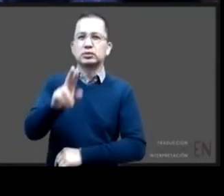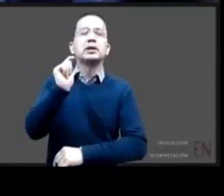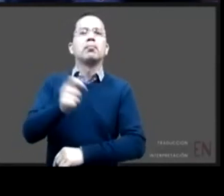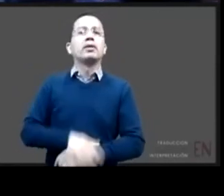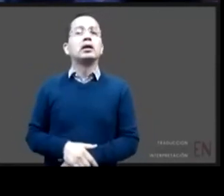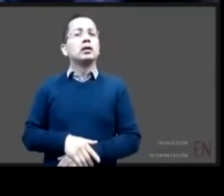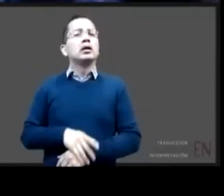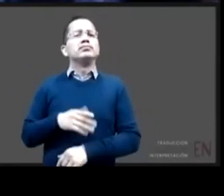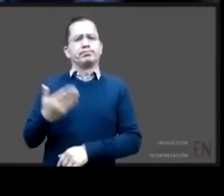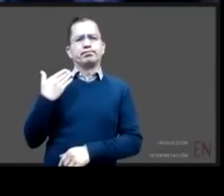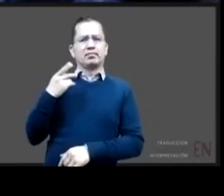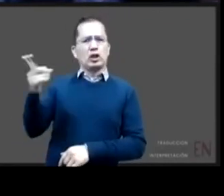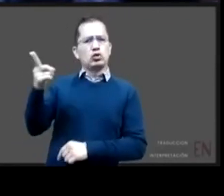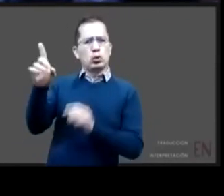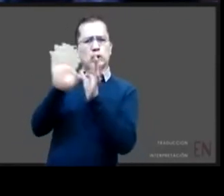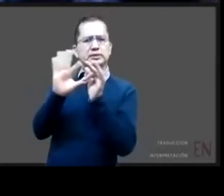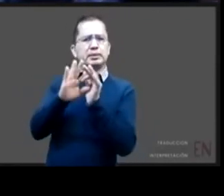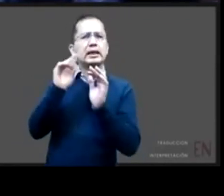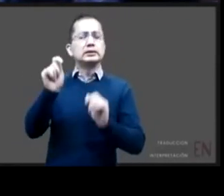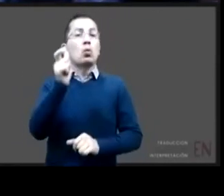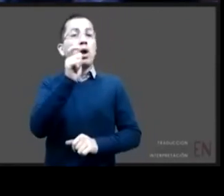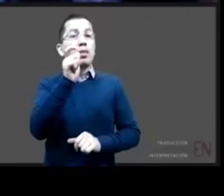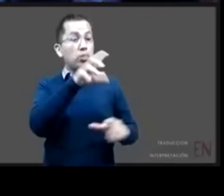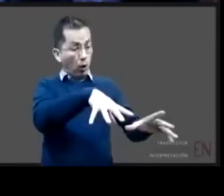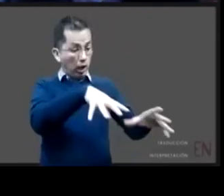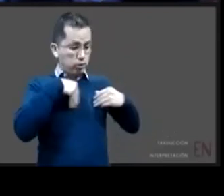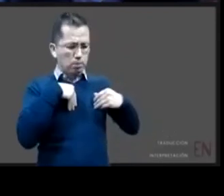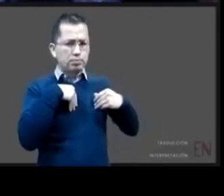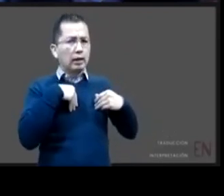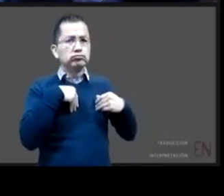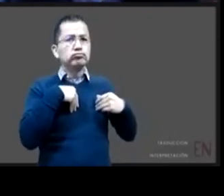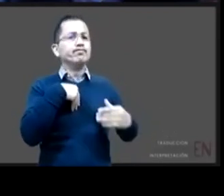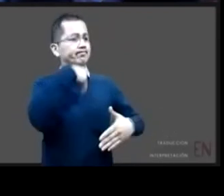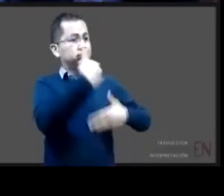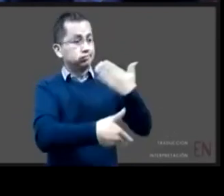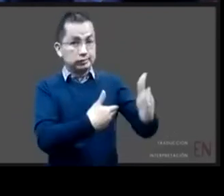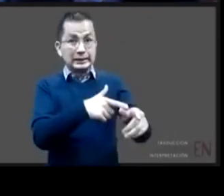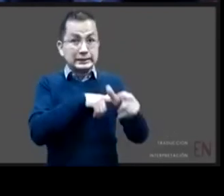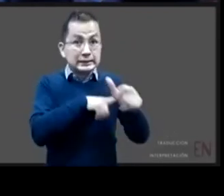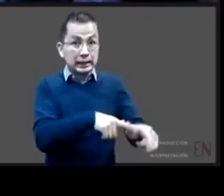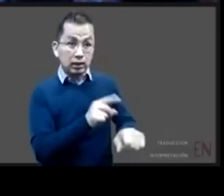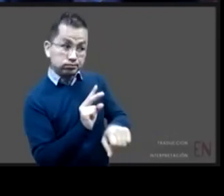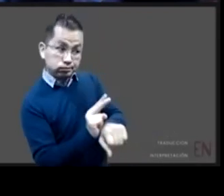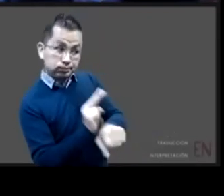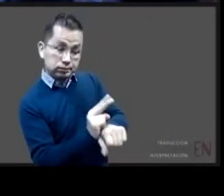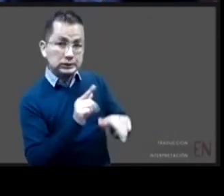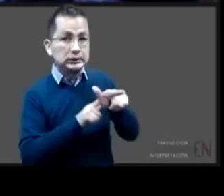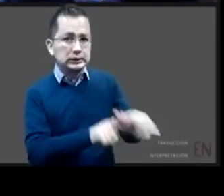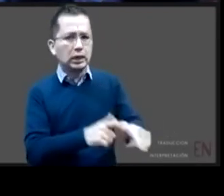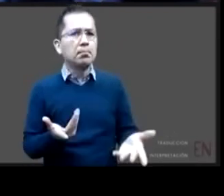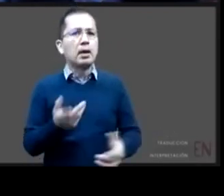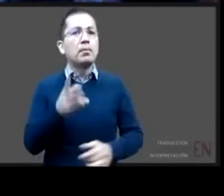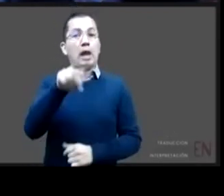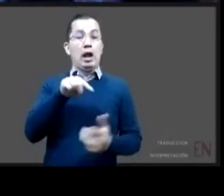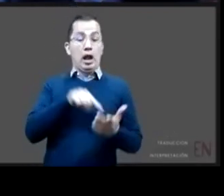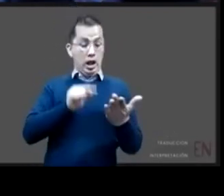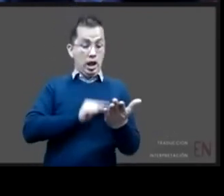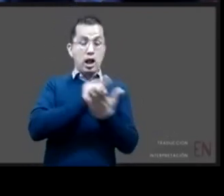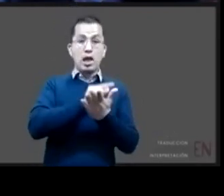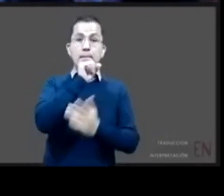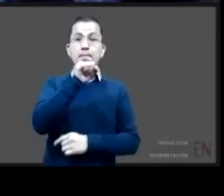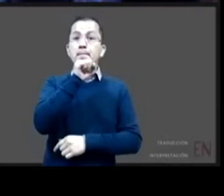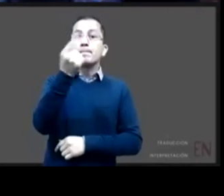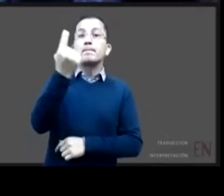también por el mismo marco legal de la ley general establece que el seguimiento es por 3 años y si